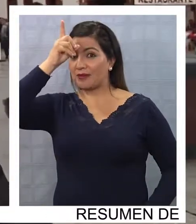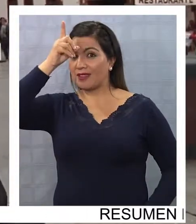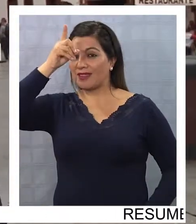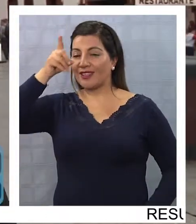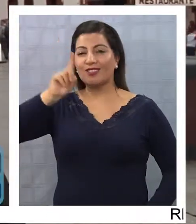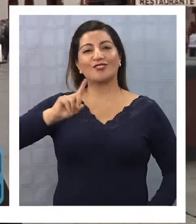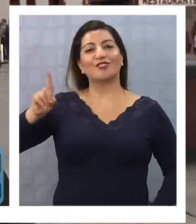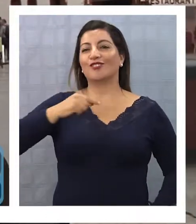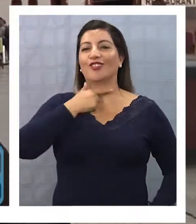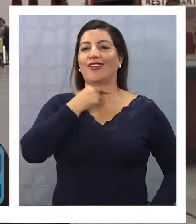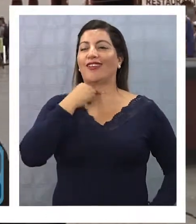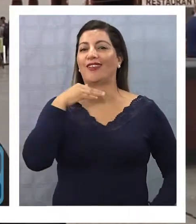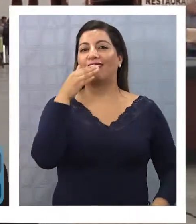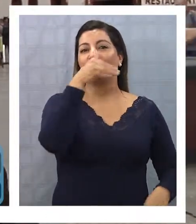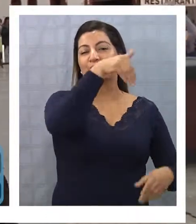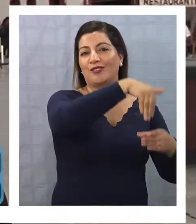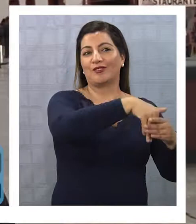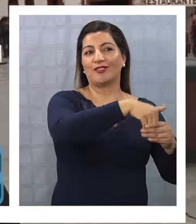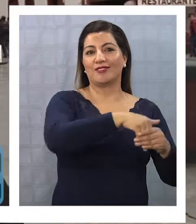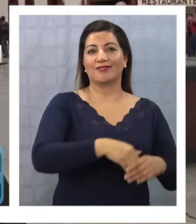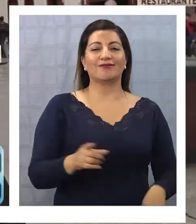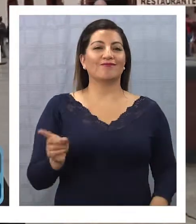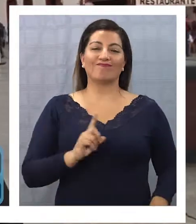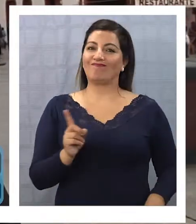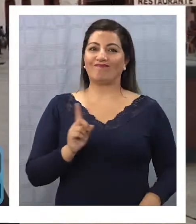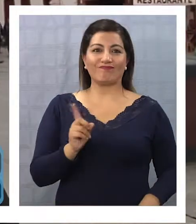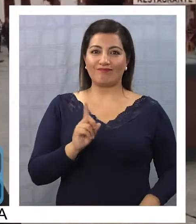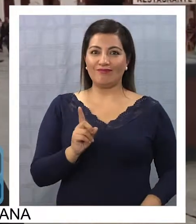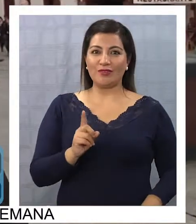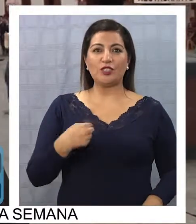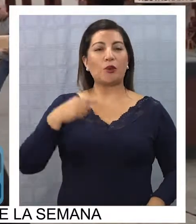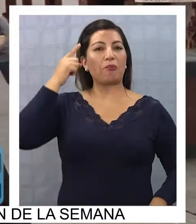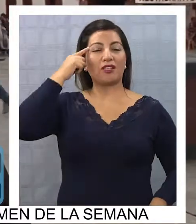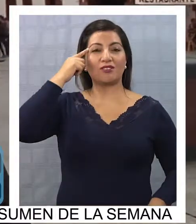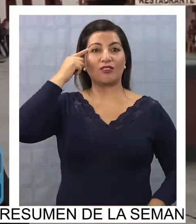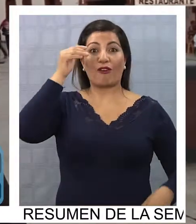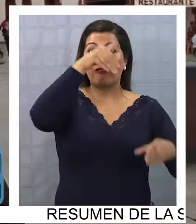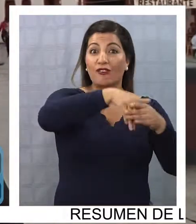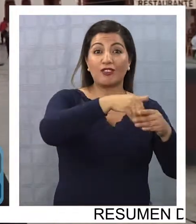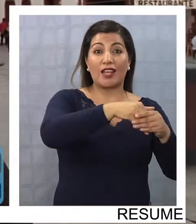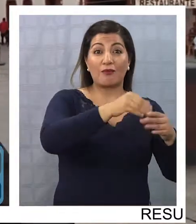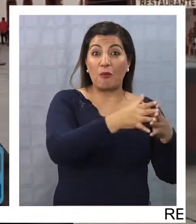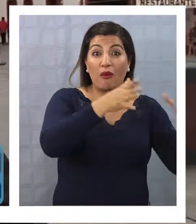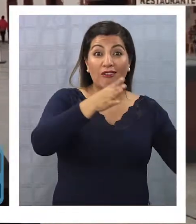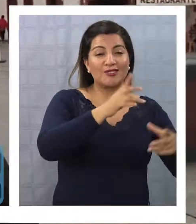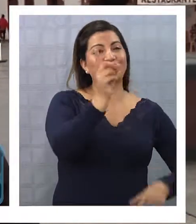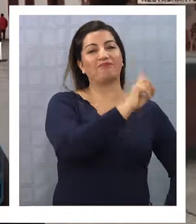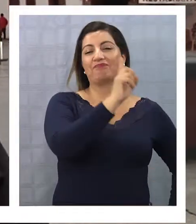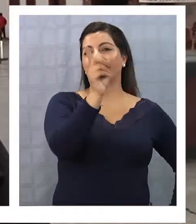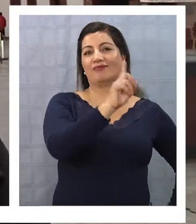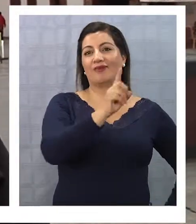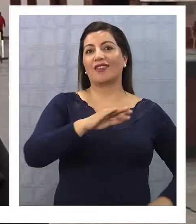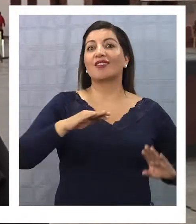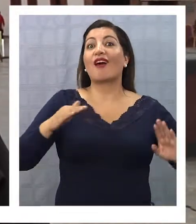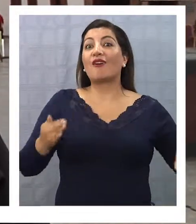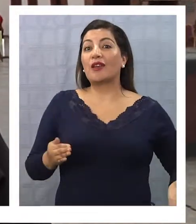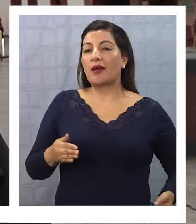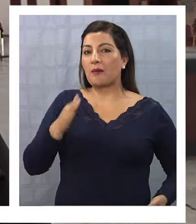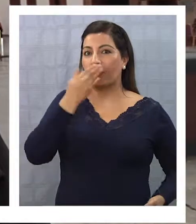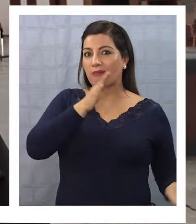Porque soy de los que considero que la asistencia no iba a ser tanta. Pero ahora eso va a justificar